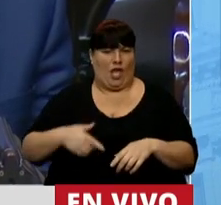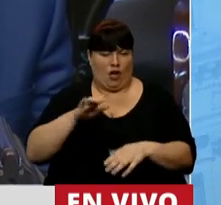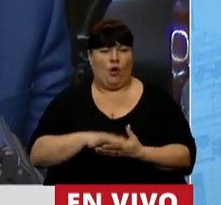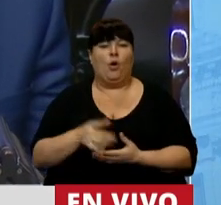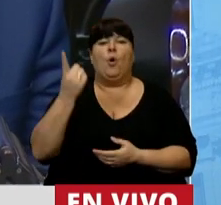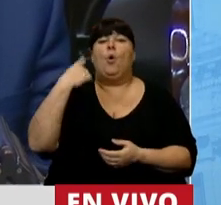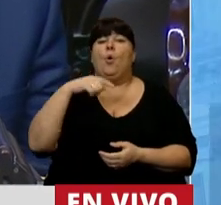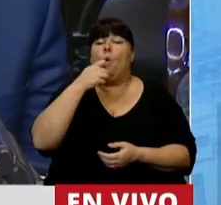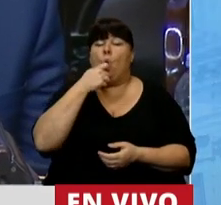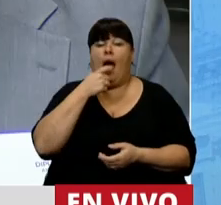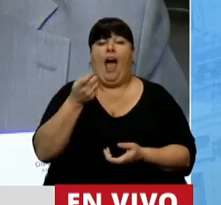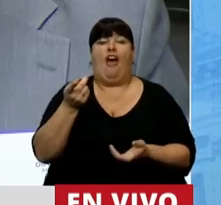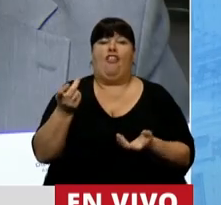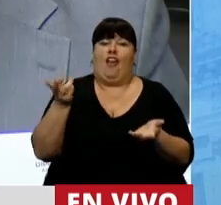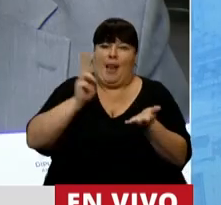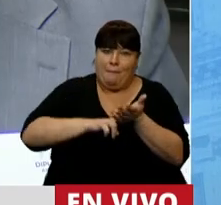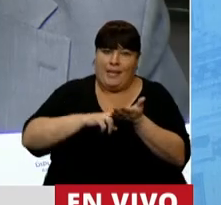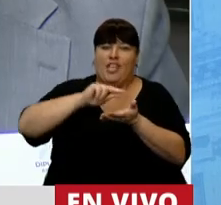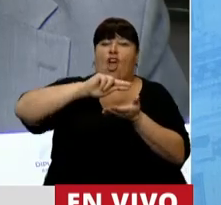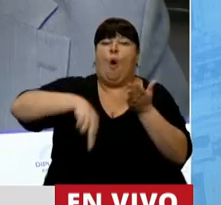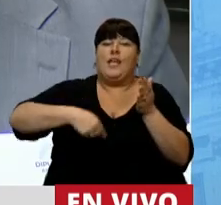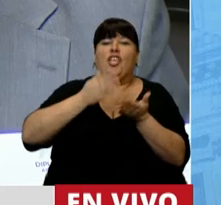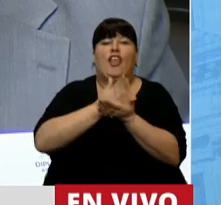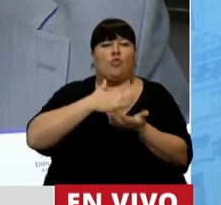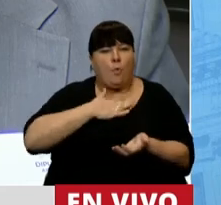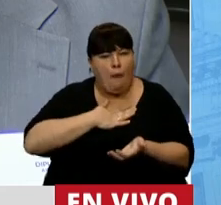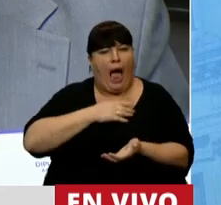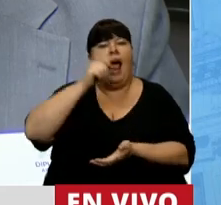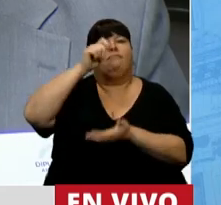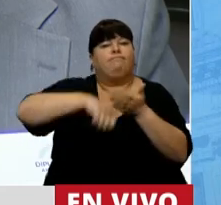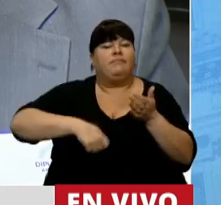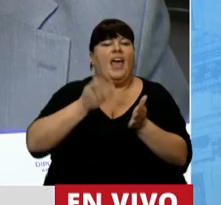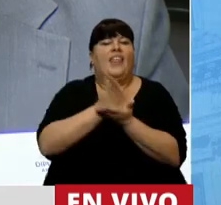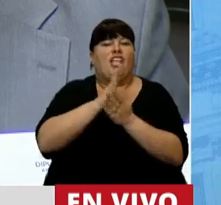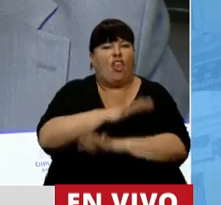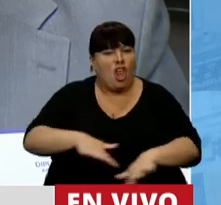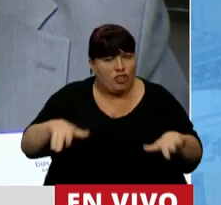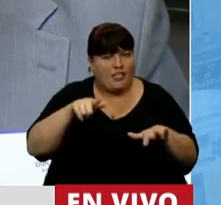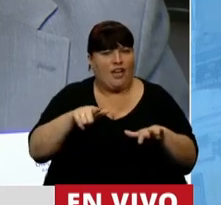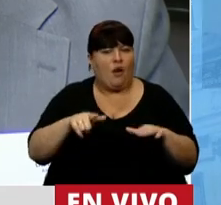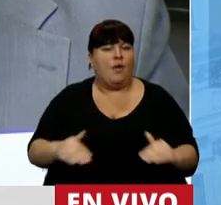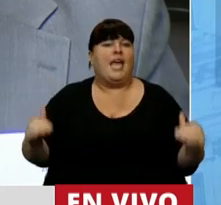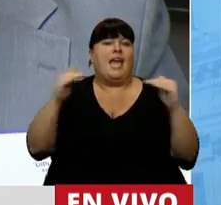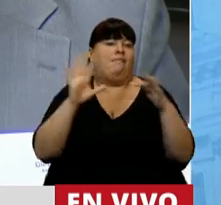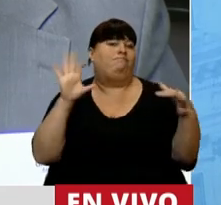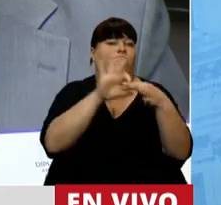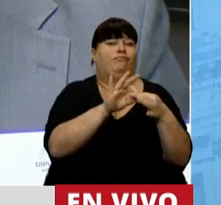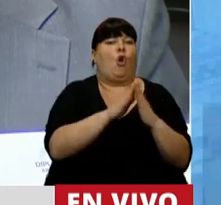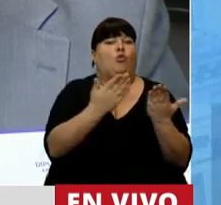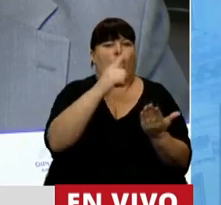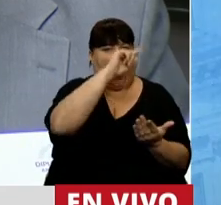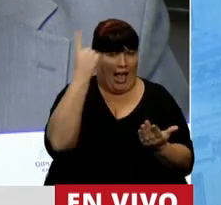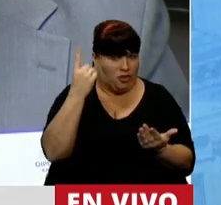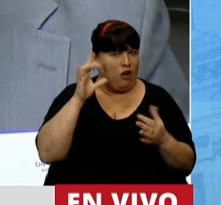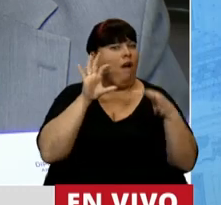Cuando uno ratificó la Convención de los Derechos Humanos y la Convención de los Derechos del Niño, los equiparó a la Constitución Nacional,